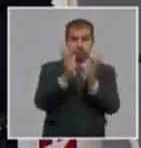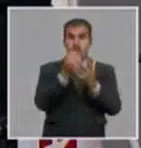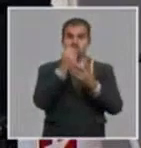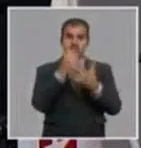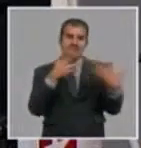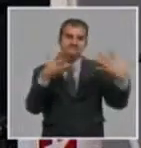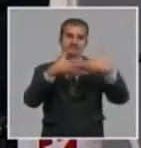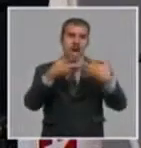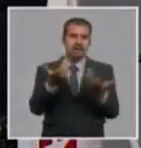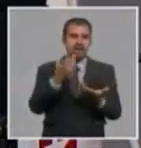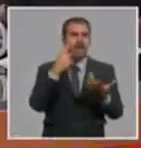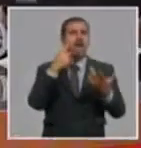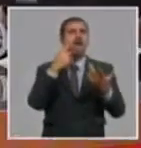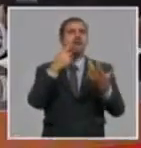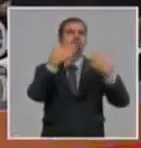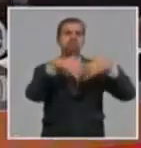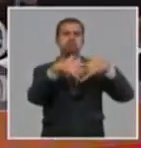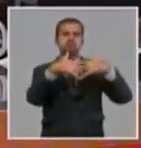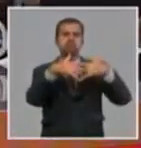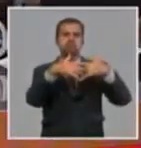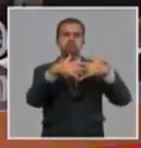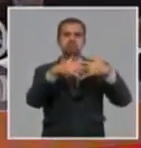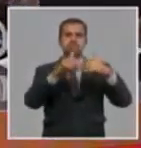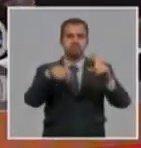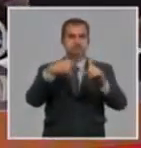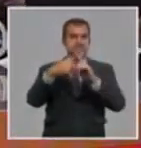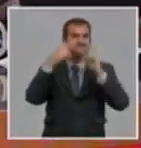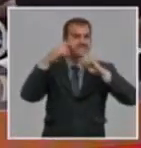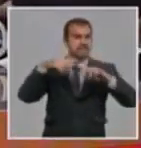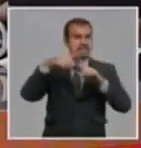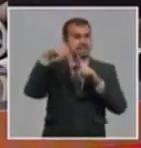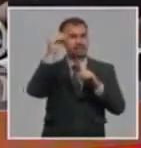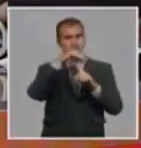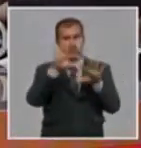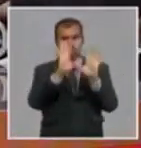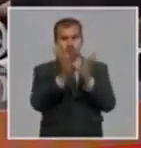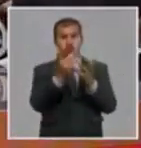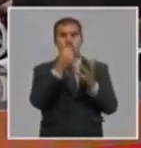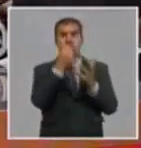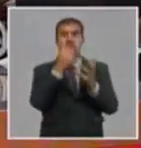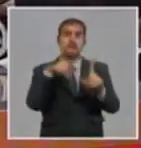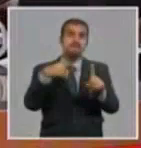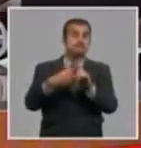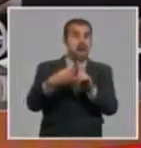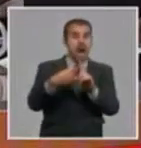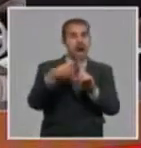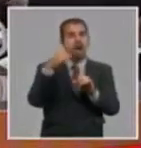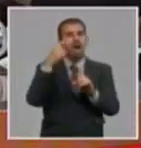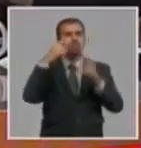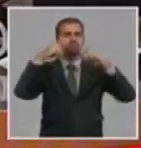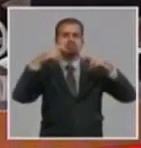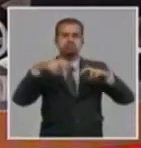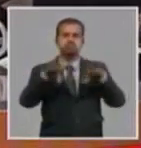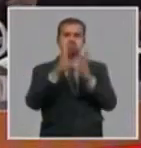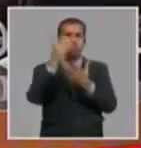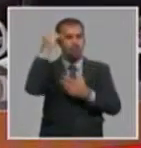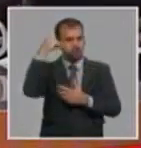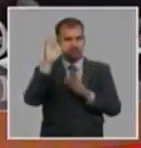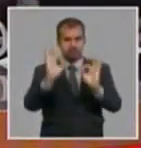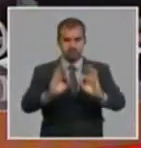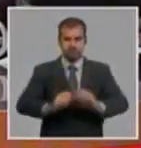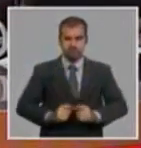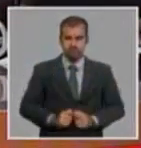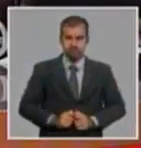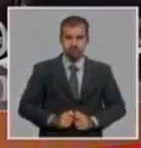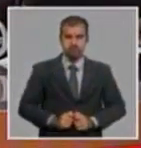por el resultado de la investigación científica y tecnológica propia, como la asimilación y empleo de conocimiento procedente de fuentes del tema. ¿Esto qué quiere decir? Es